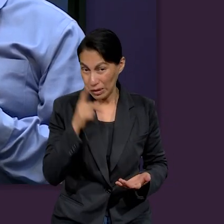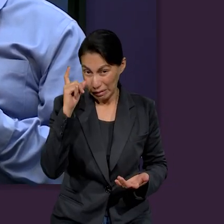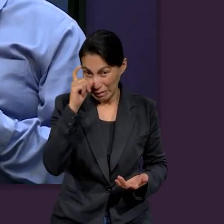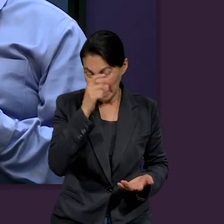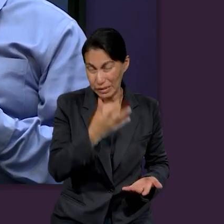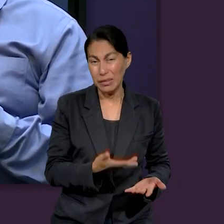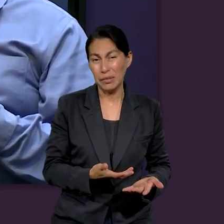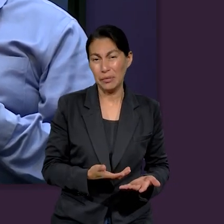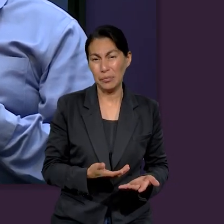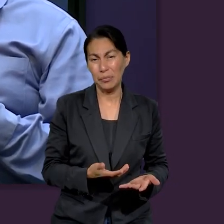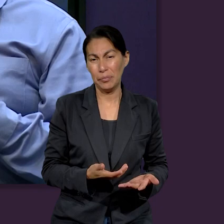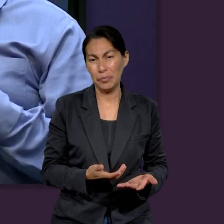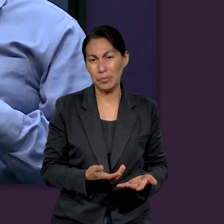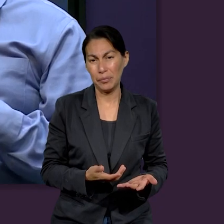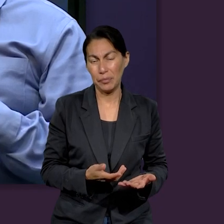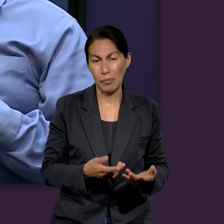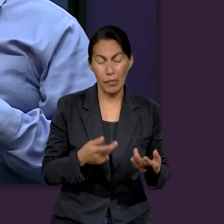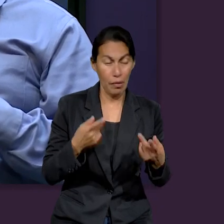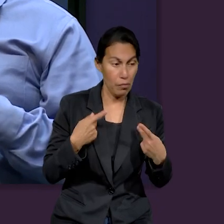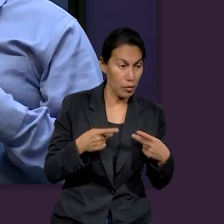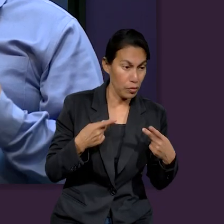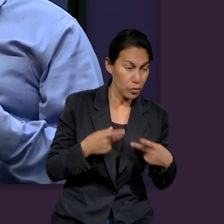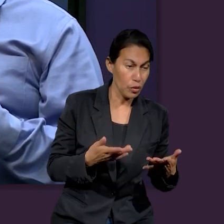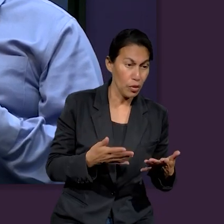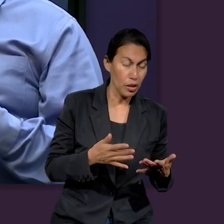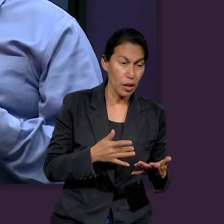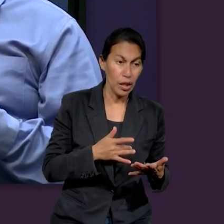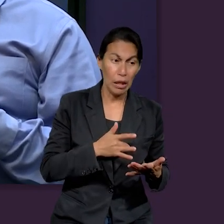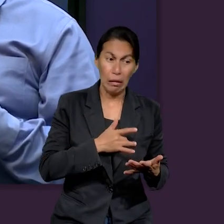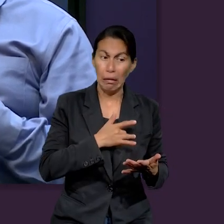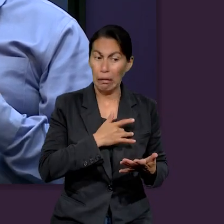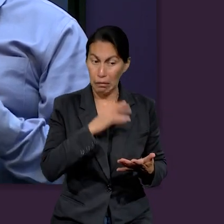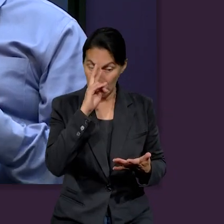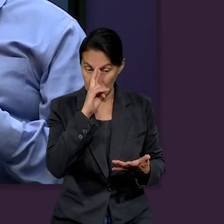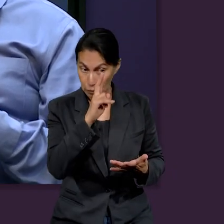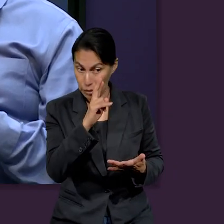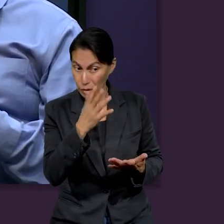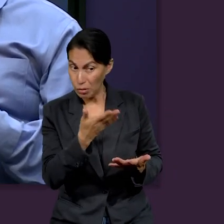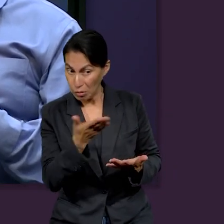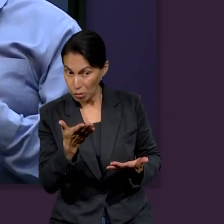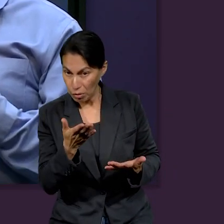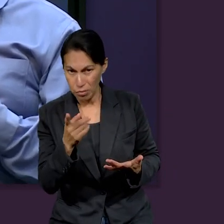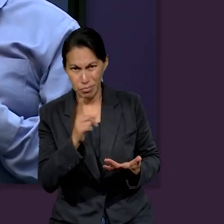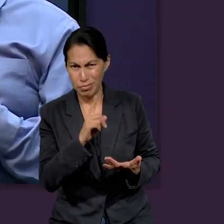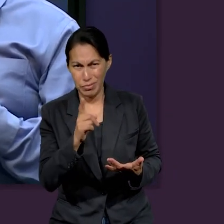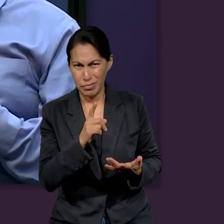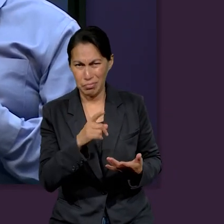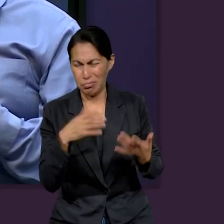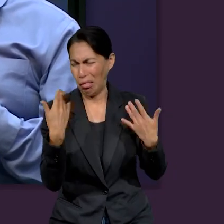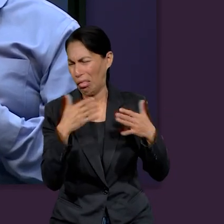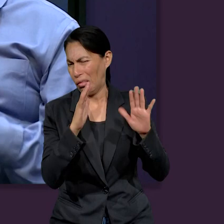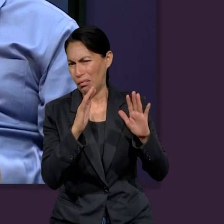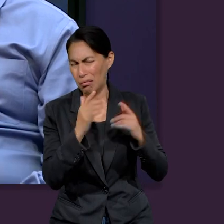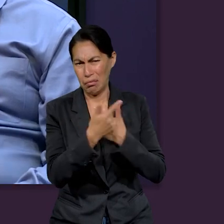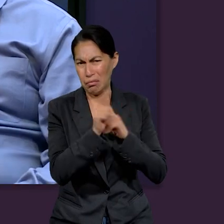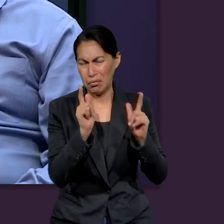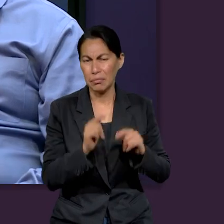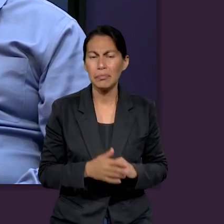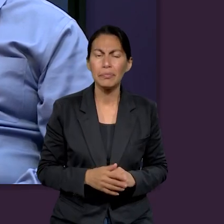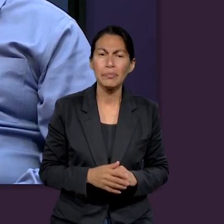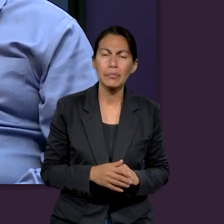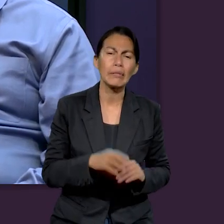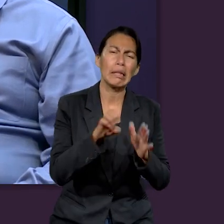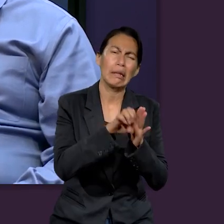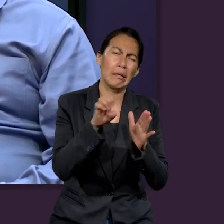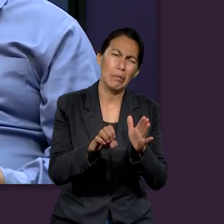o explotarlo se van bajando. Cada vez ven menos límites en cuanto a lo moral o lo aceptable para